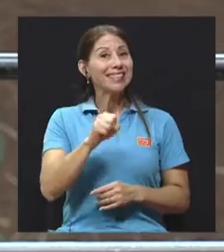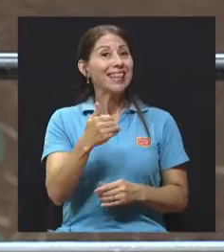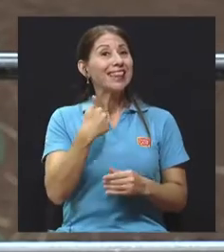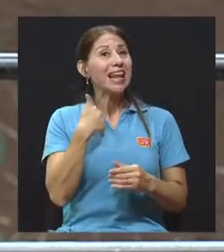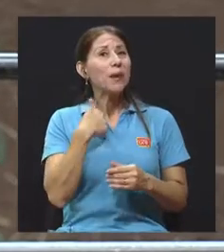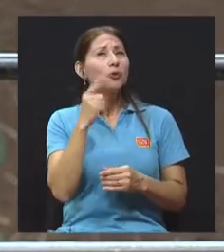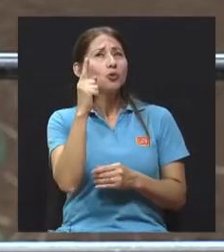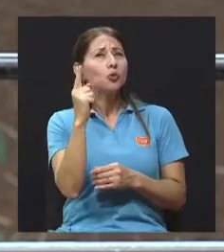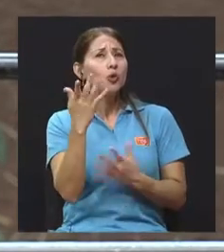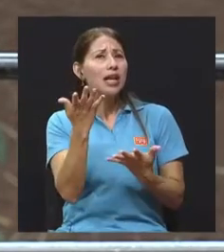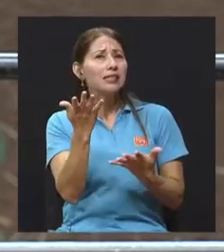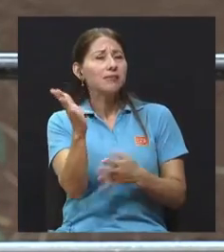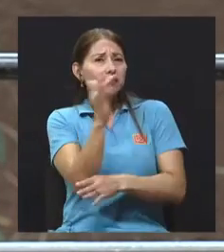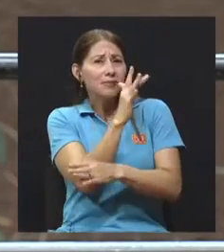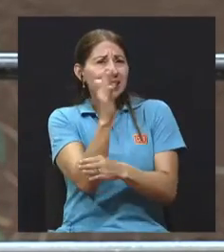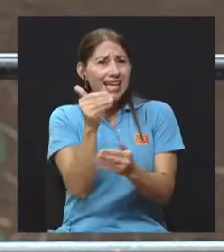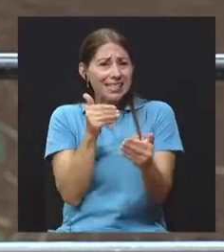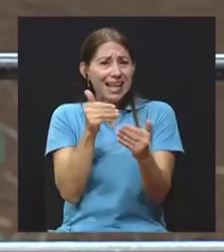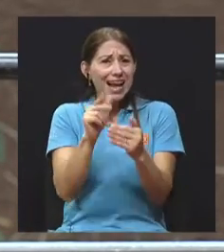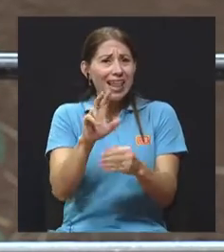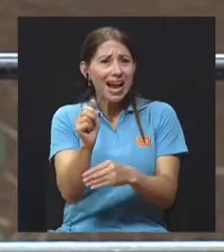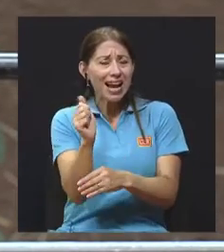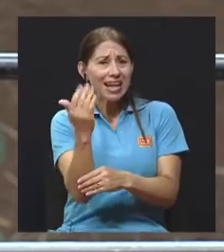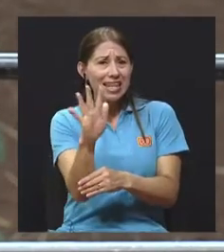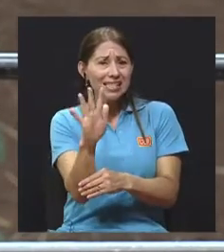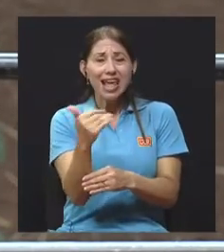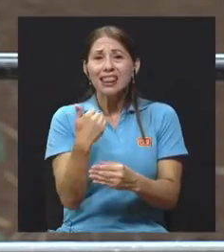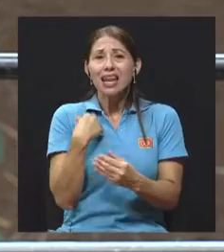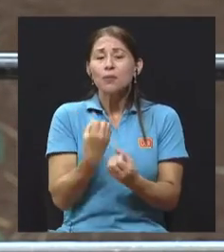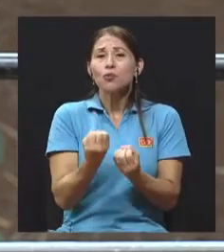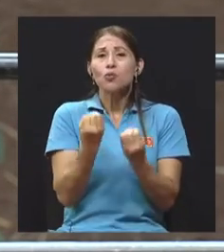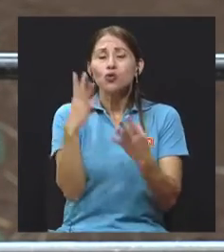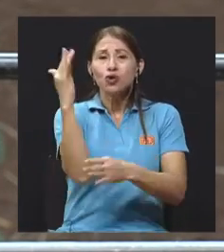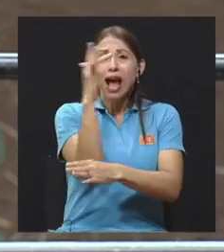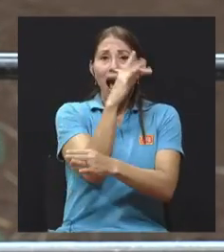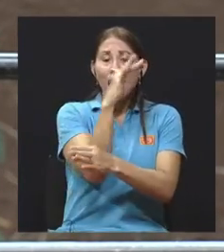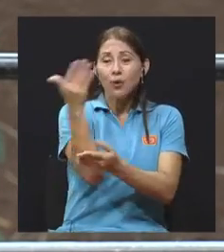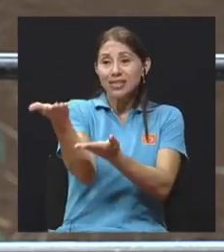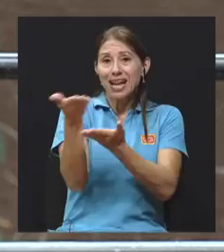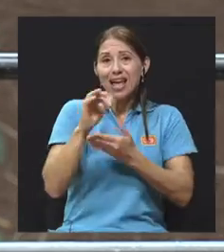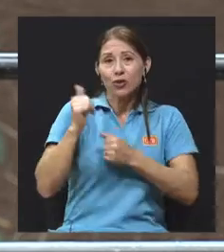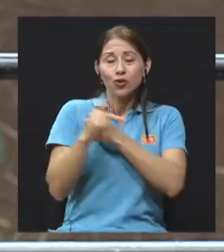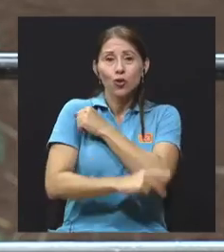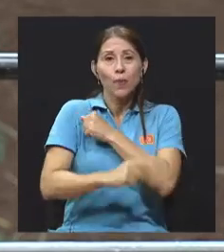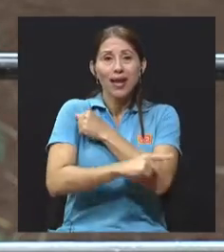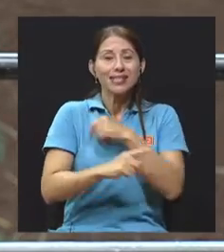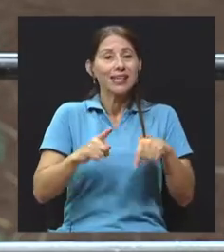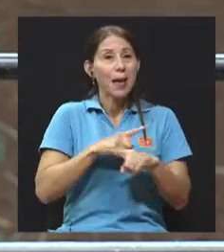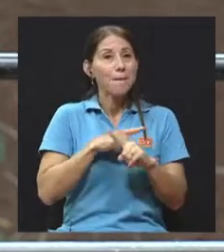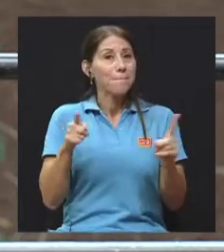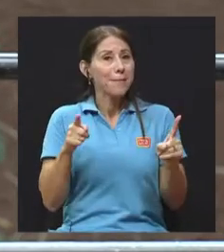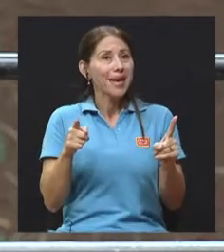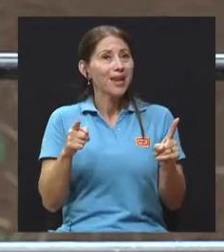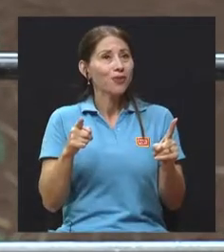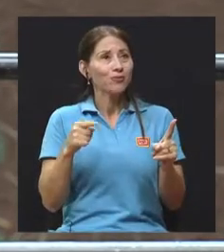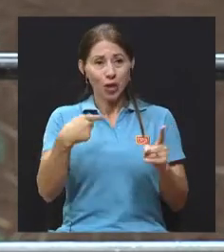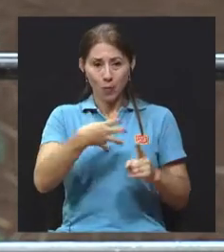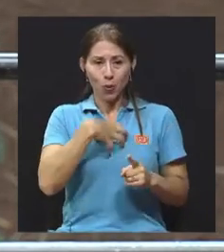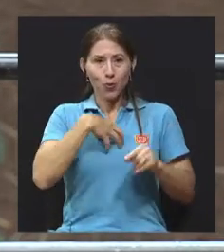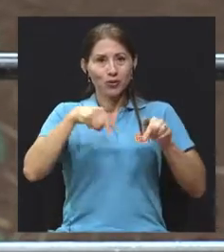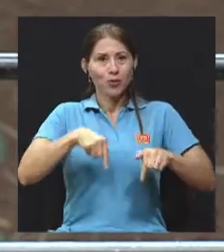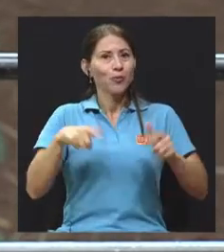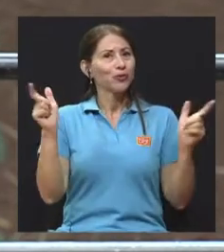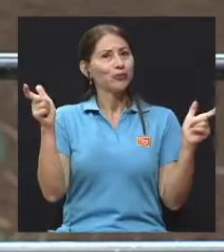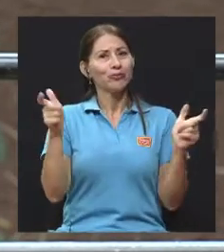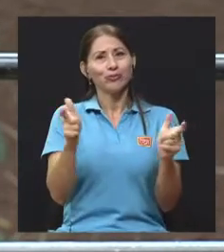por Canal 15 y tenemos especies, muchas especies traídas de afuera, pero hay menos especies de aquí sembradas en el campus y